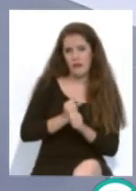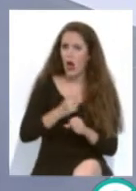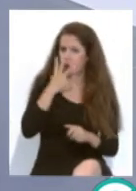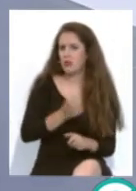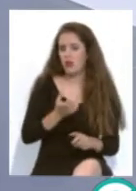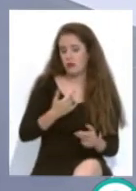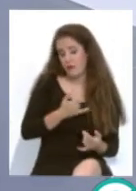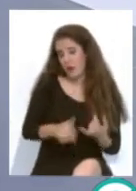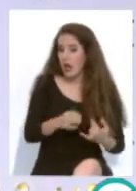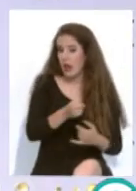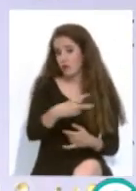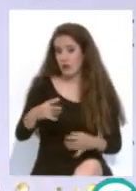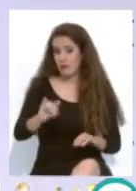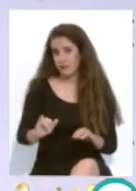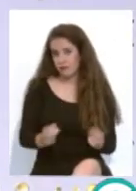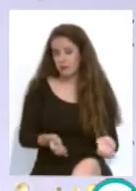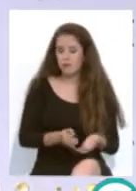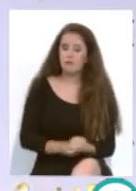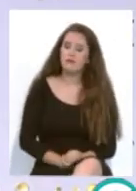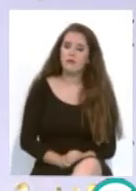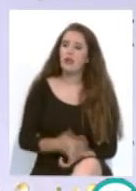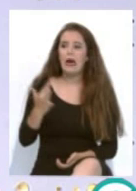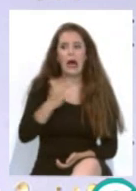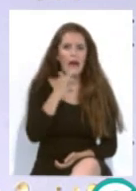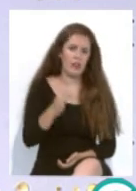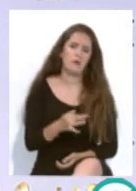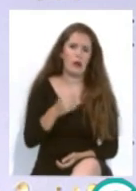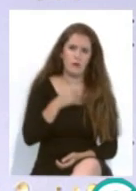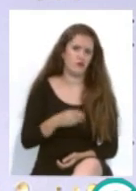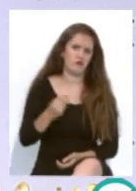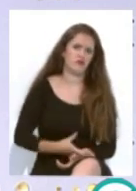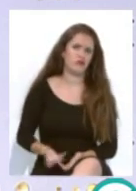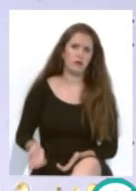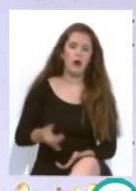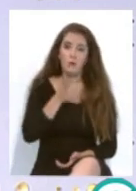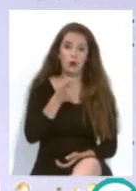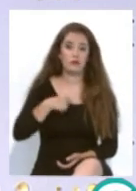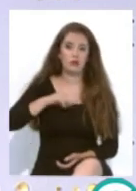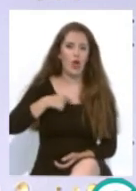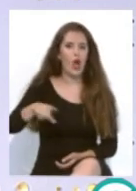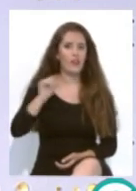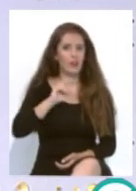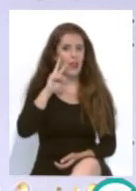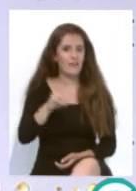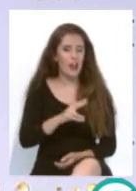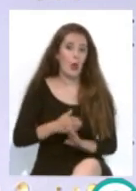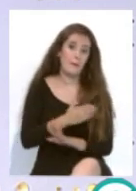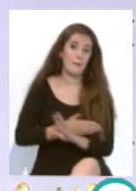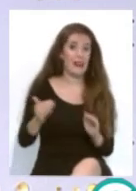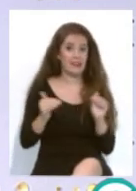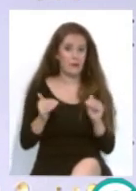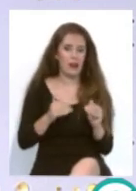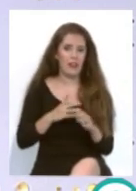serio ha dado sus frutos. además, es totalmente una hombrada, ¿no? Nosotros tuvimos la opción de verlo en pretemporada